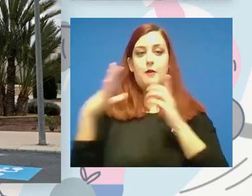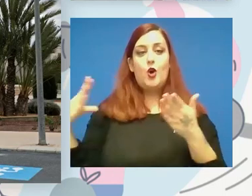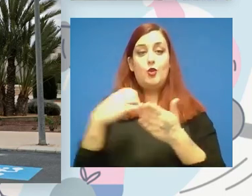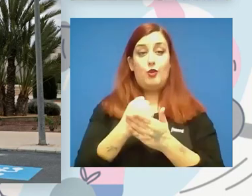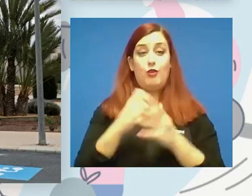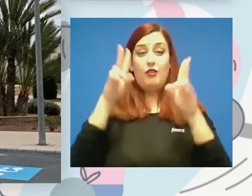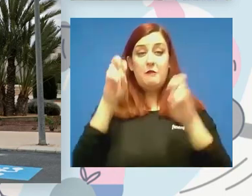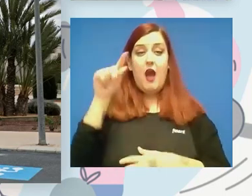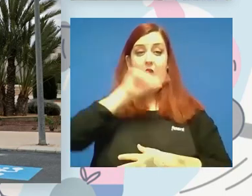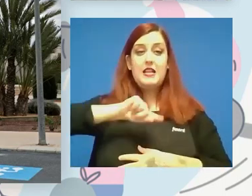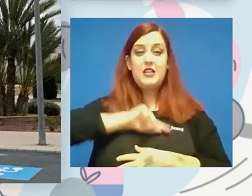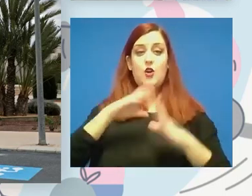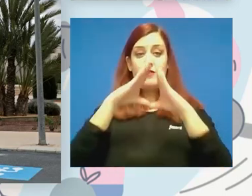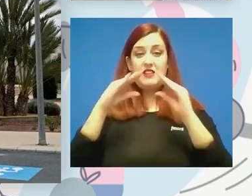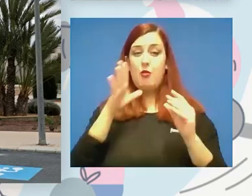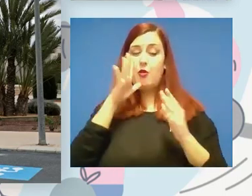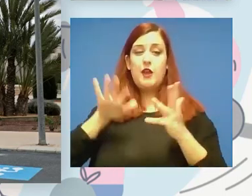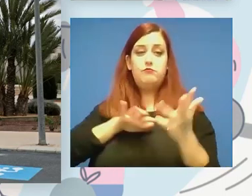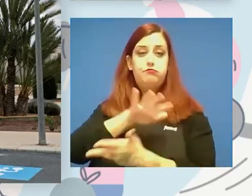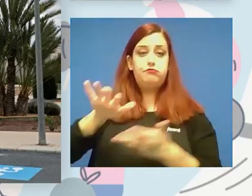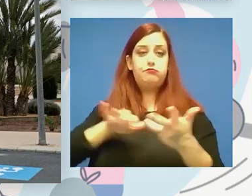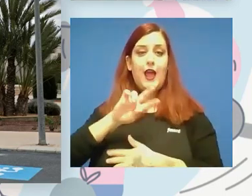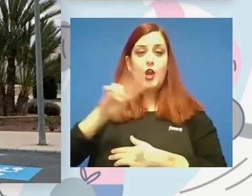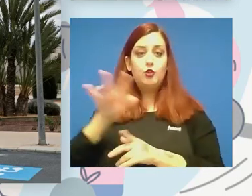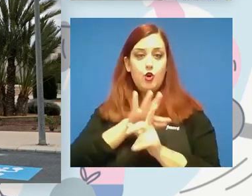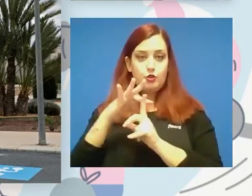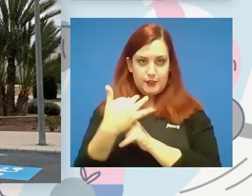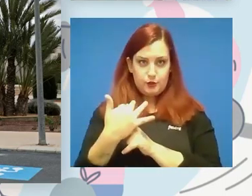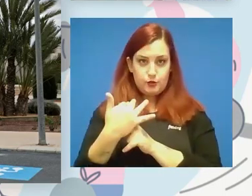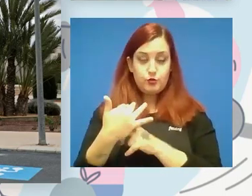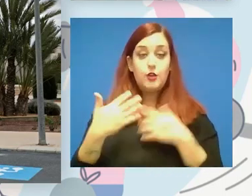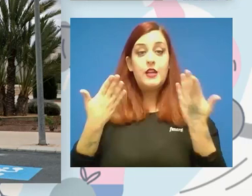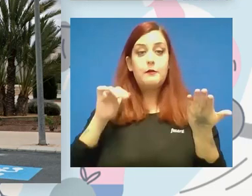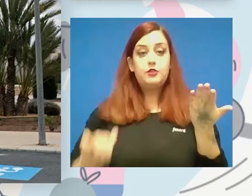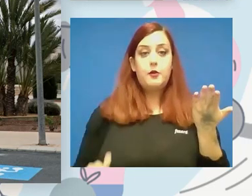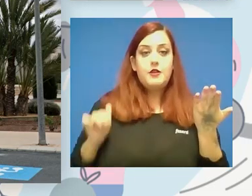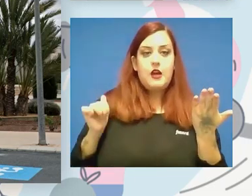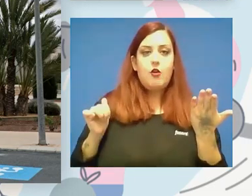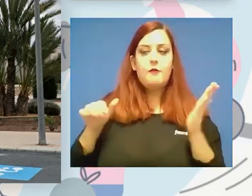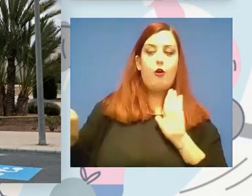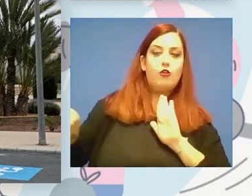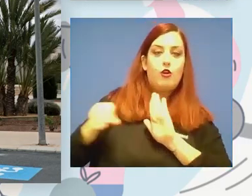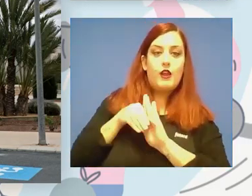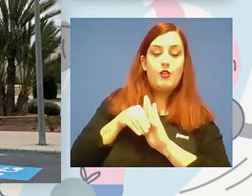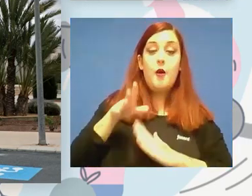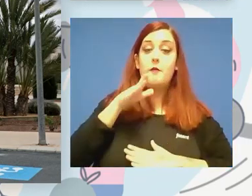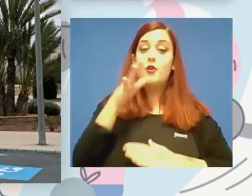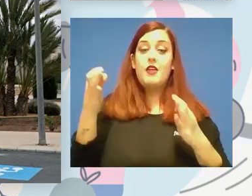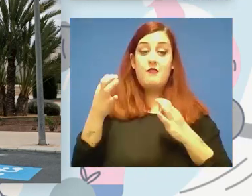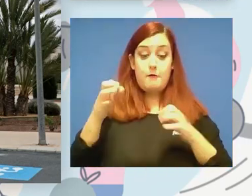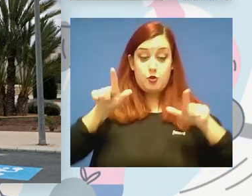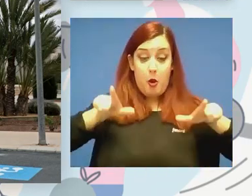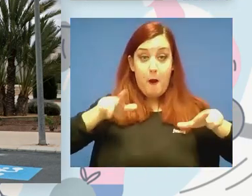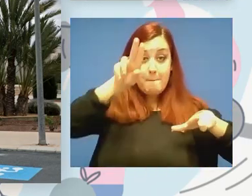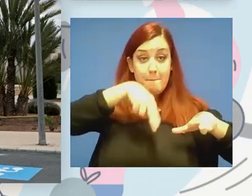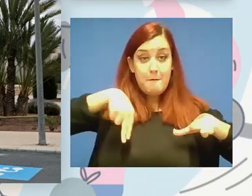la universidad, aunque hay otras controversias en otros contextos. Pero sí que hemos aprovechado y hemos cogido, pues como había que repintar todas las plazas de aparcamiento